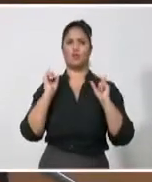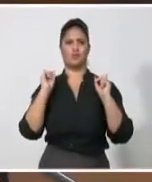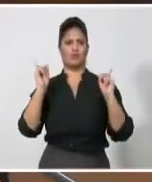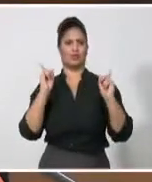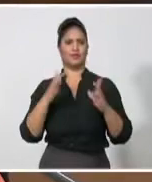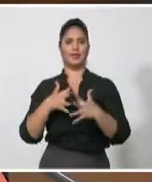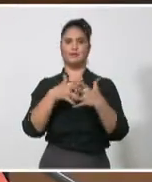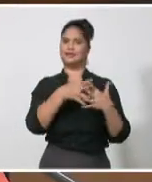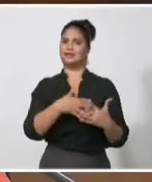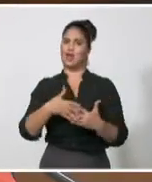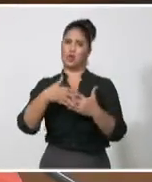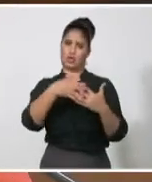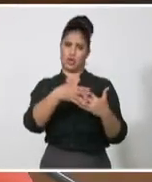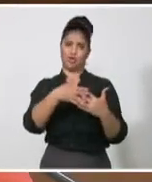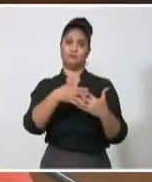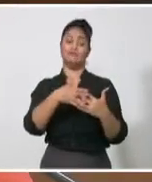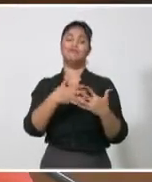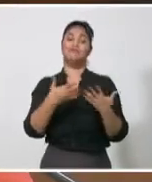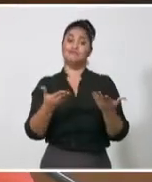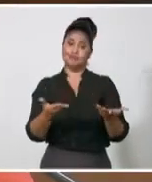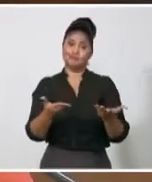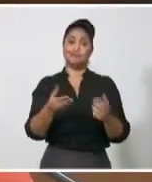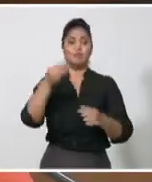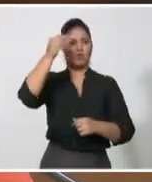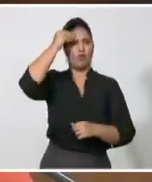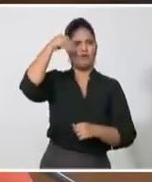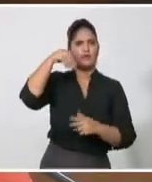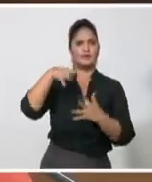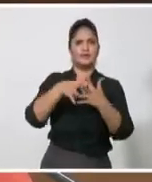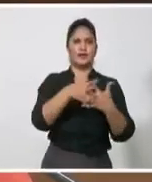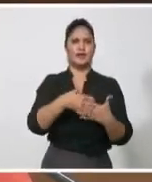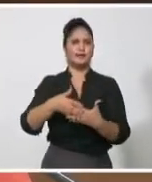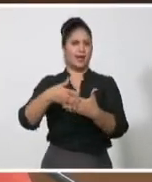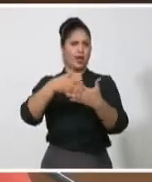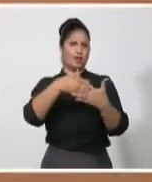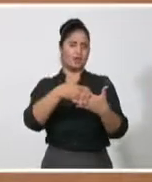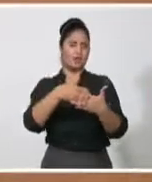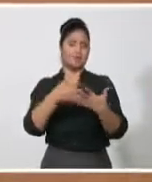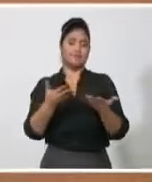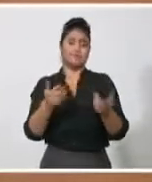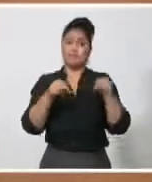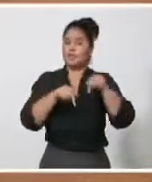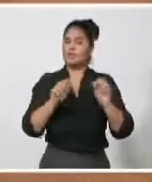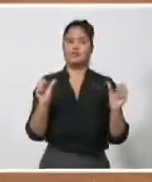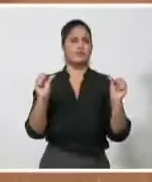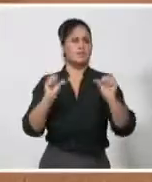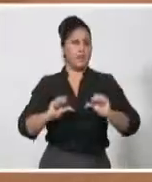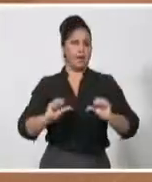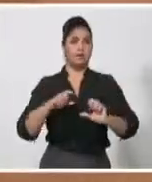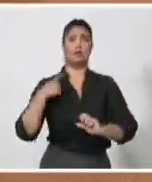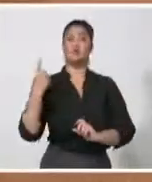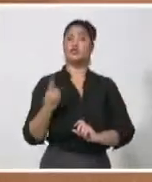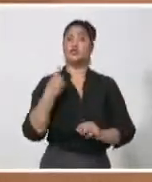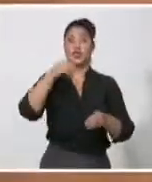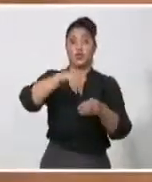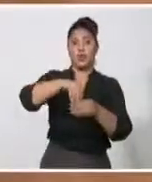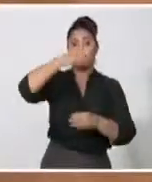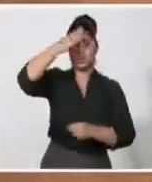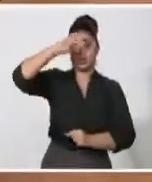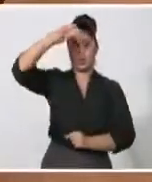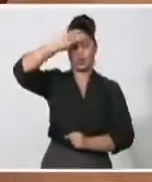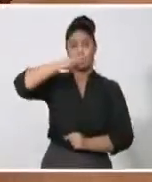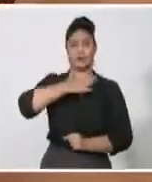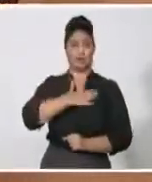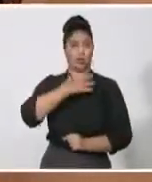amenaza es un desafío que tenemos que tratarla como lo que es y como lo están tratando otros países, como un asunto de seguridad